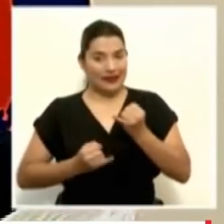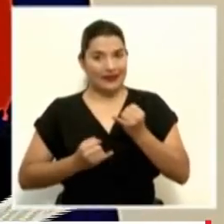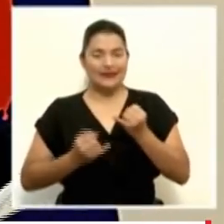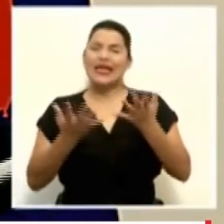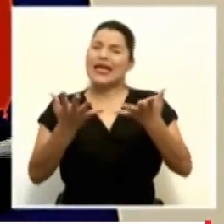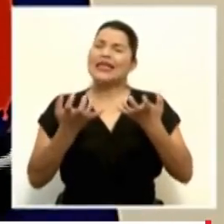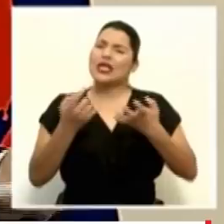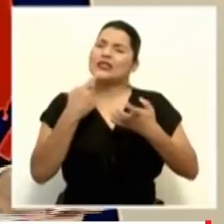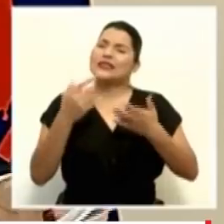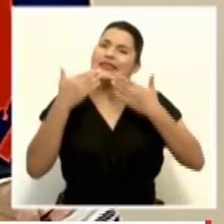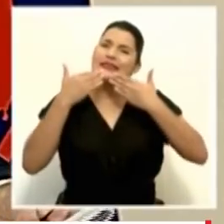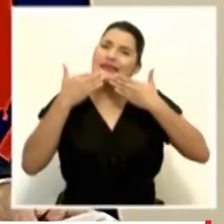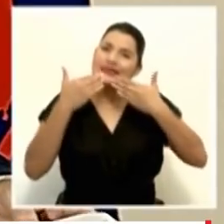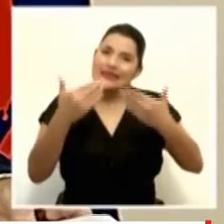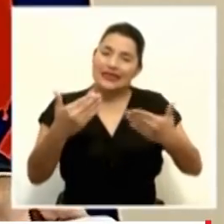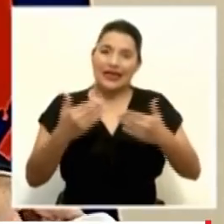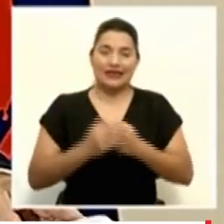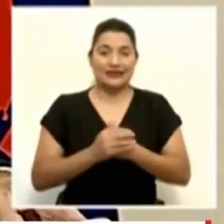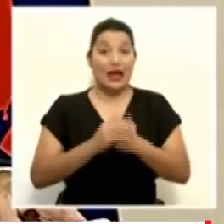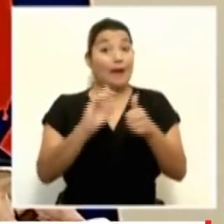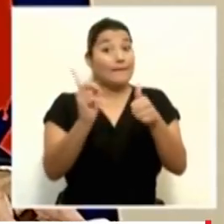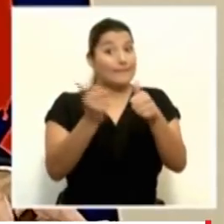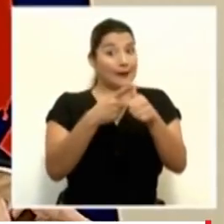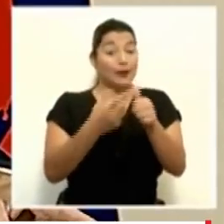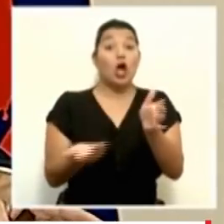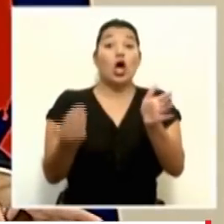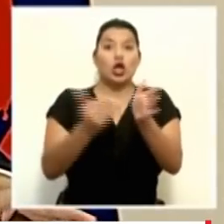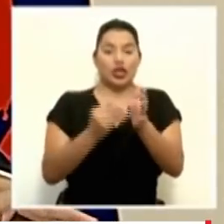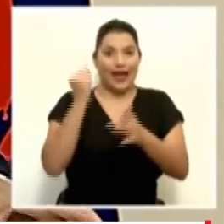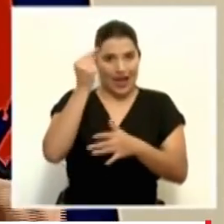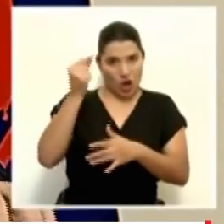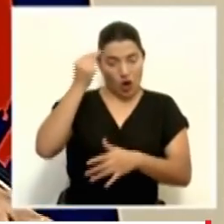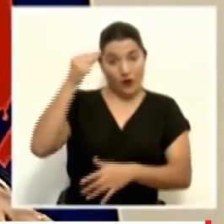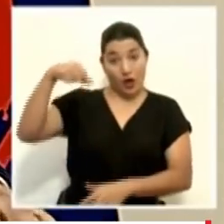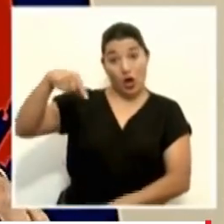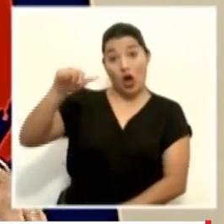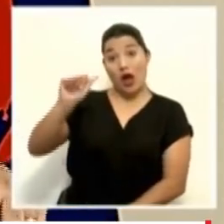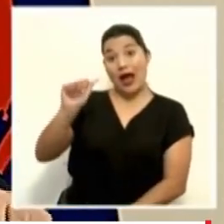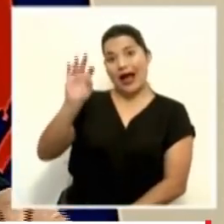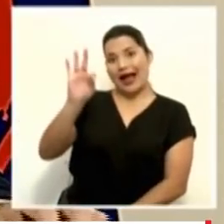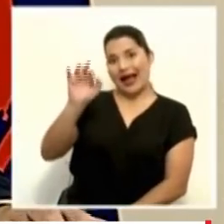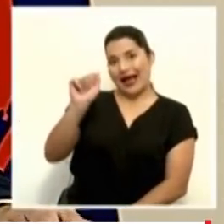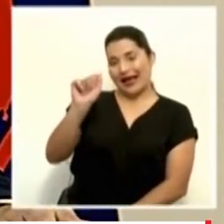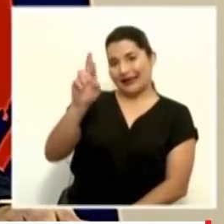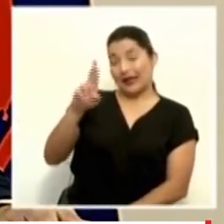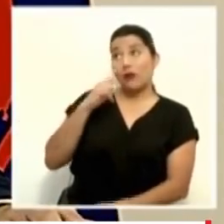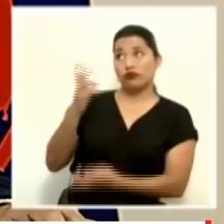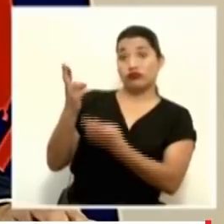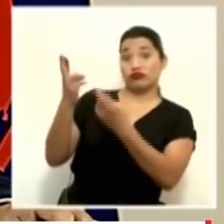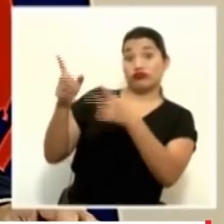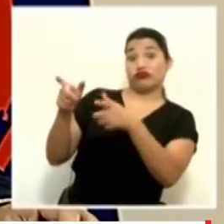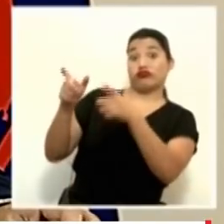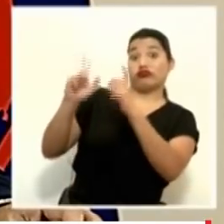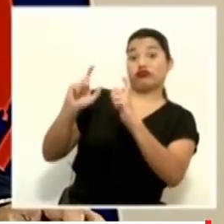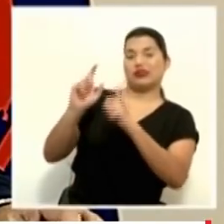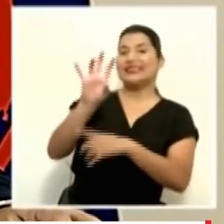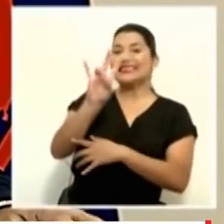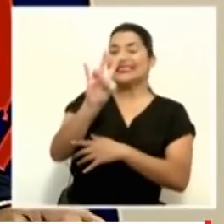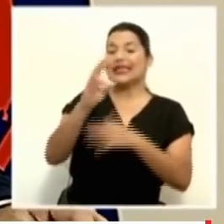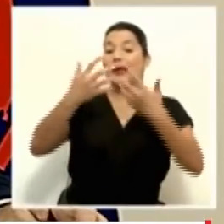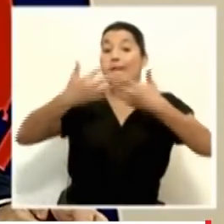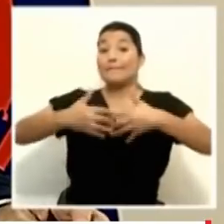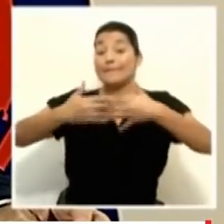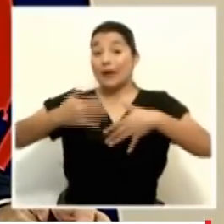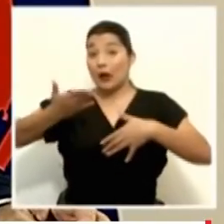agradecimiento. Primero, de nuevo al gobierno de Qatar por la donación de los siete ventiladores. Y